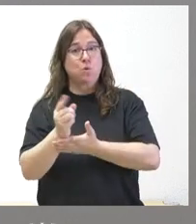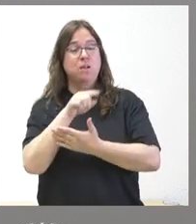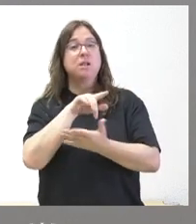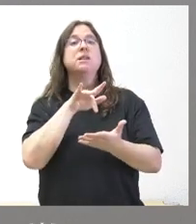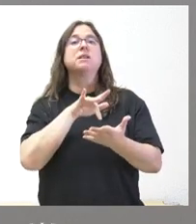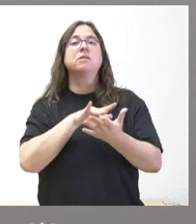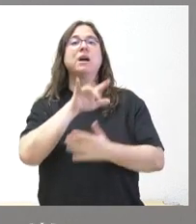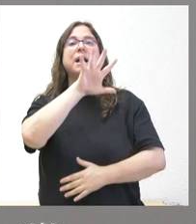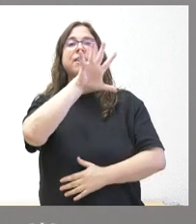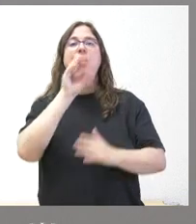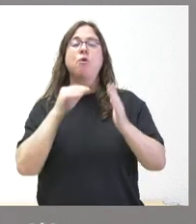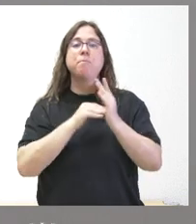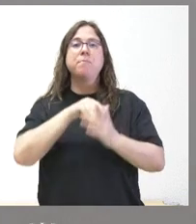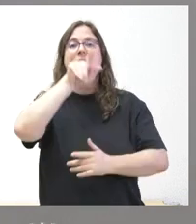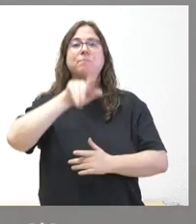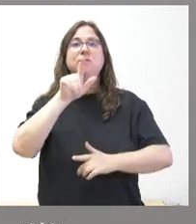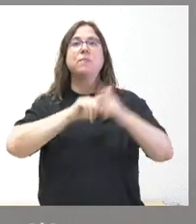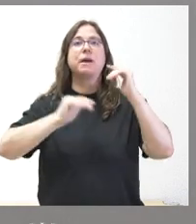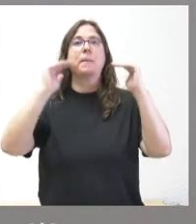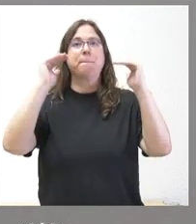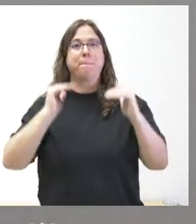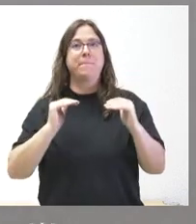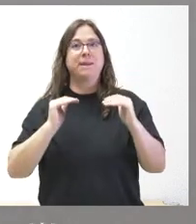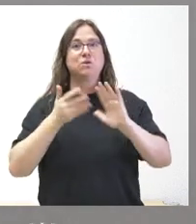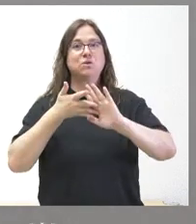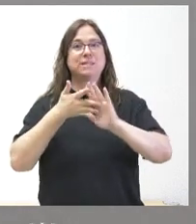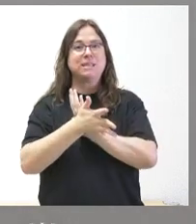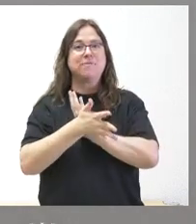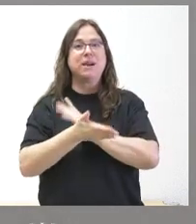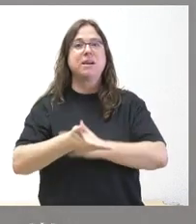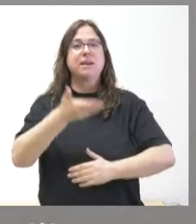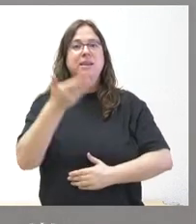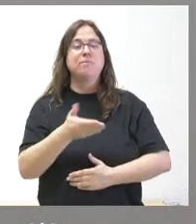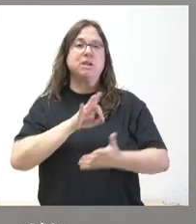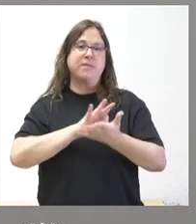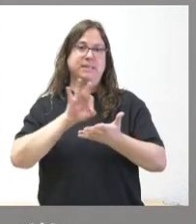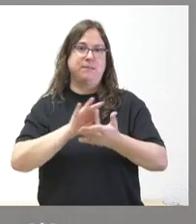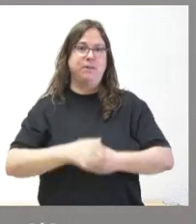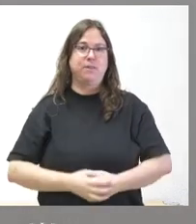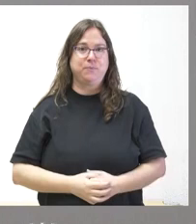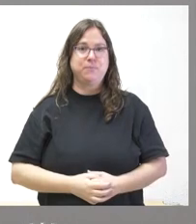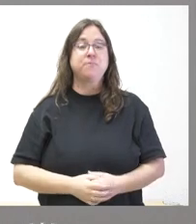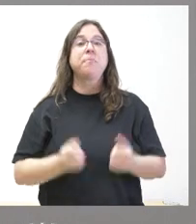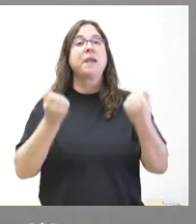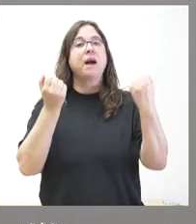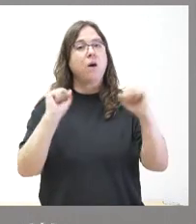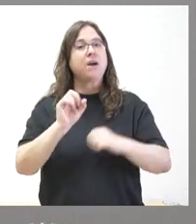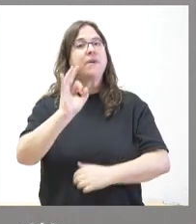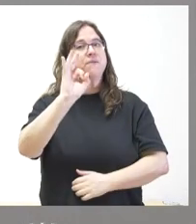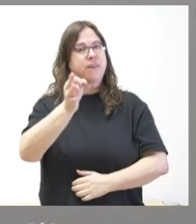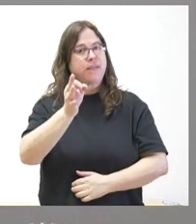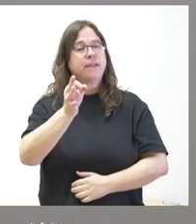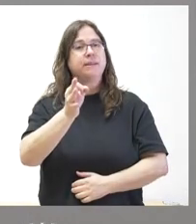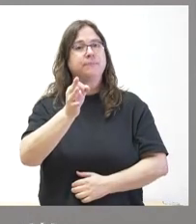menos de 5.000 viajeros al año, lo que representa claramente la importancia de este servicio, que, aunque es verdad que no es tan